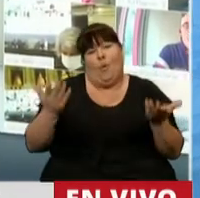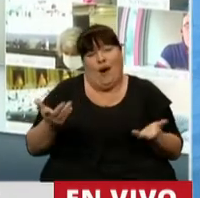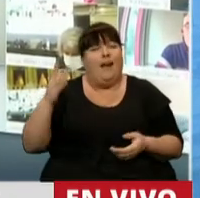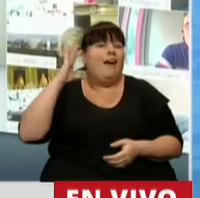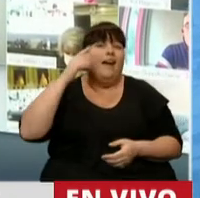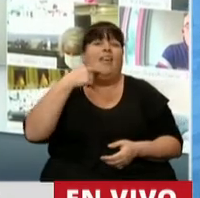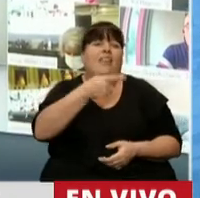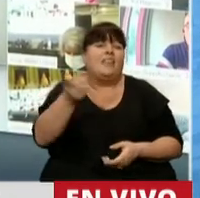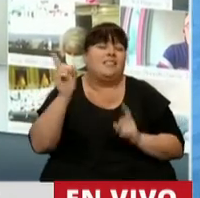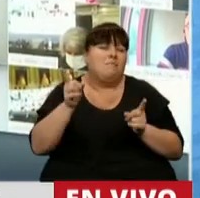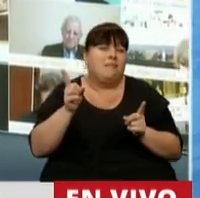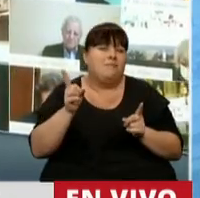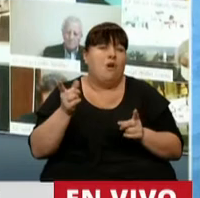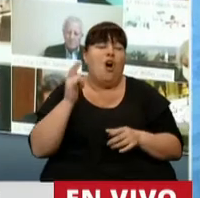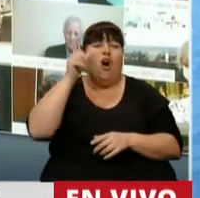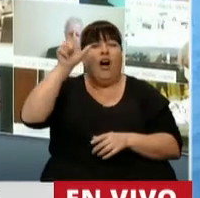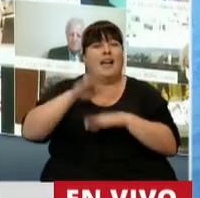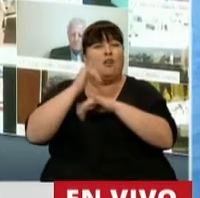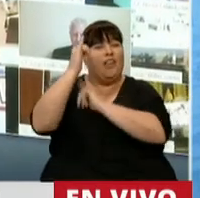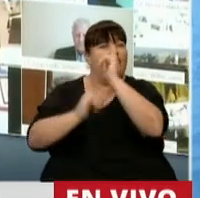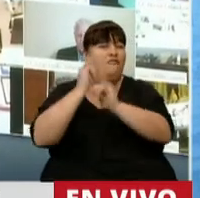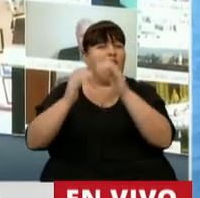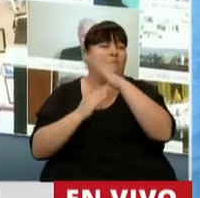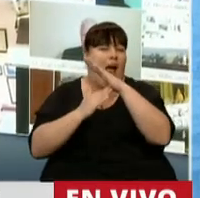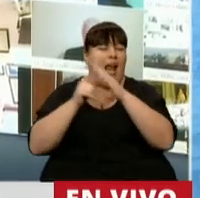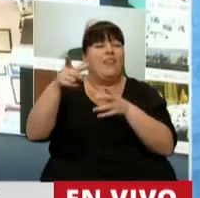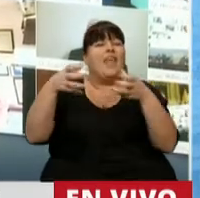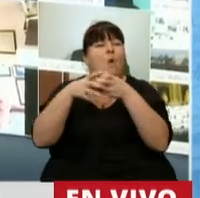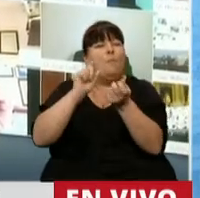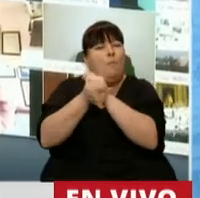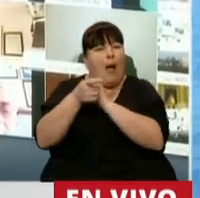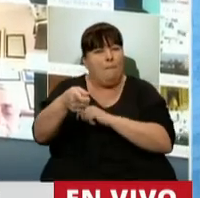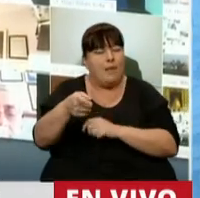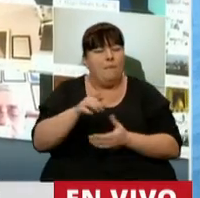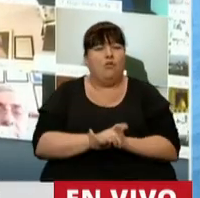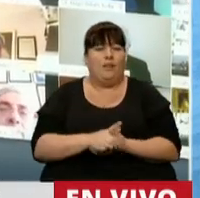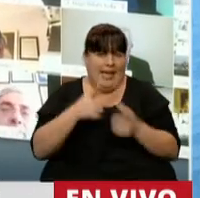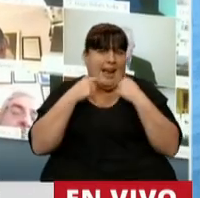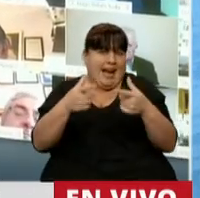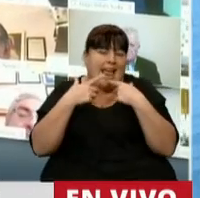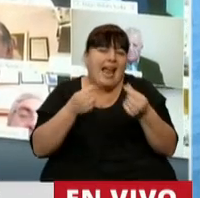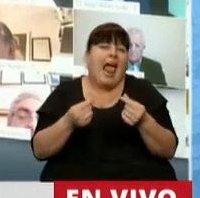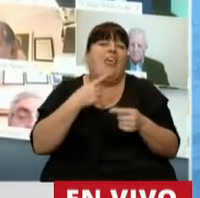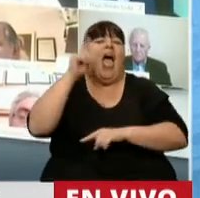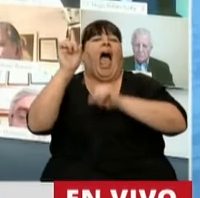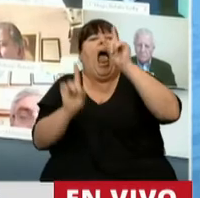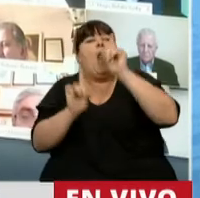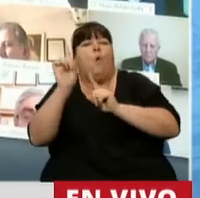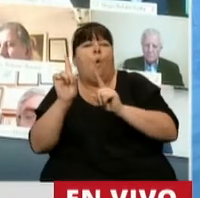escuchamos al miembro informante de la bancada de cambiemos quejarse de algunos